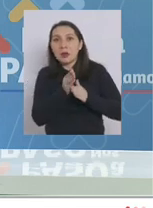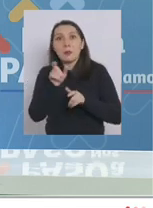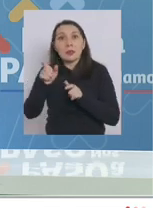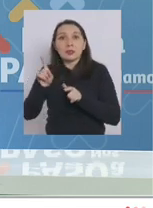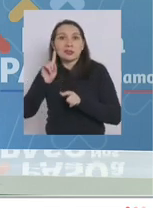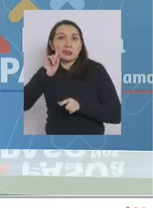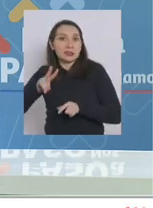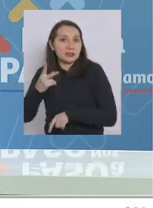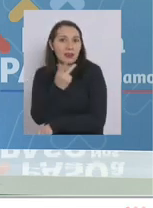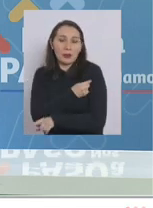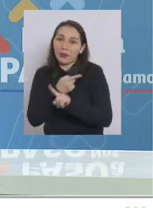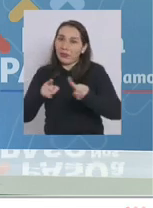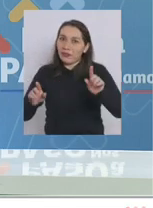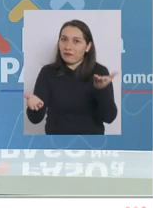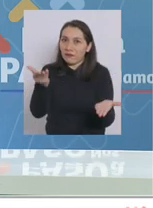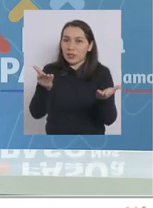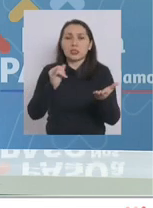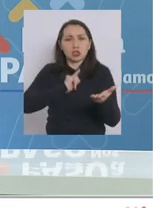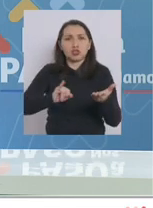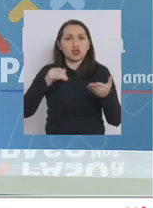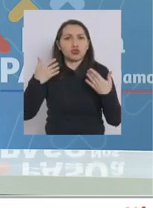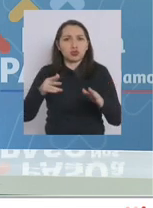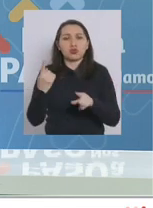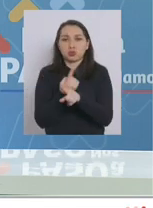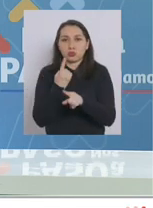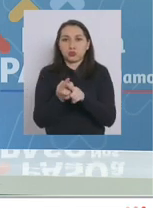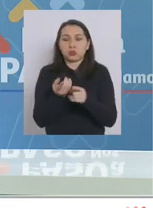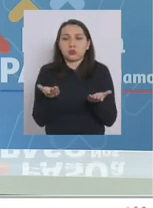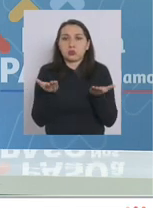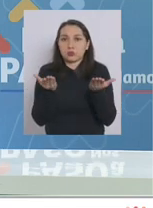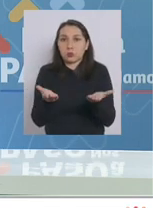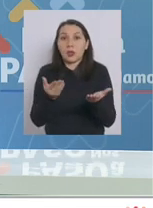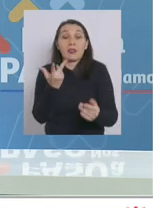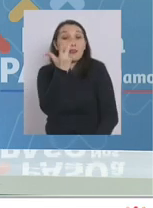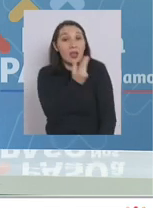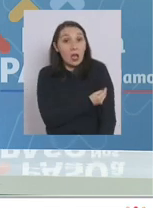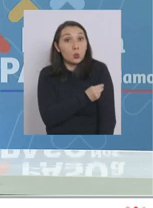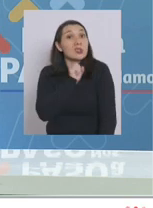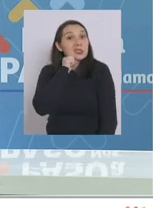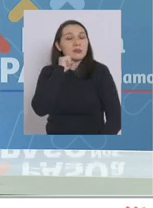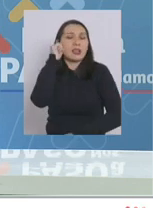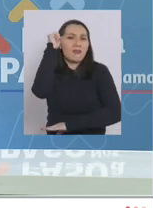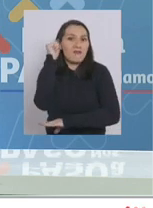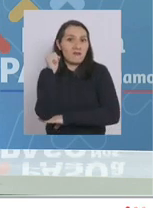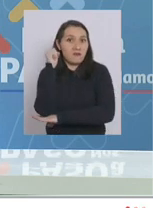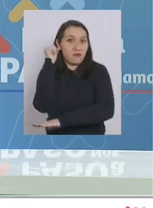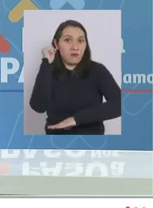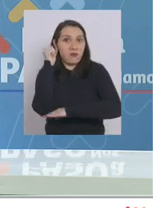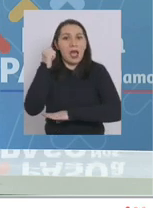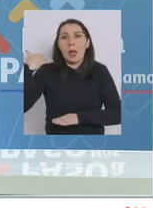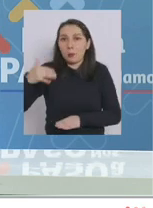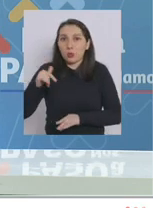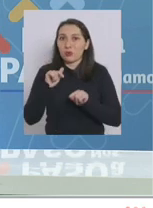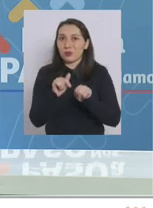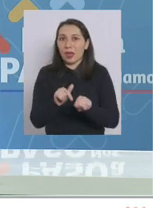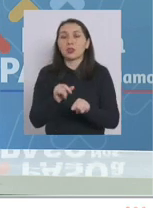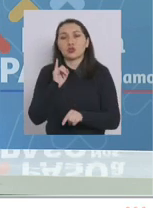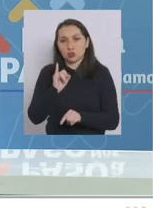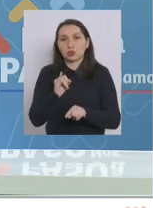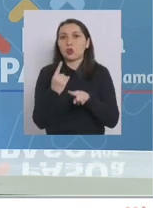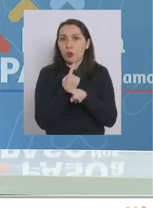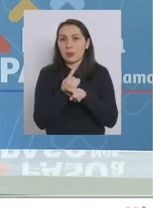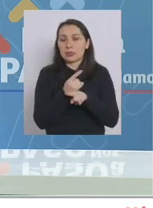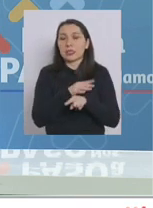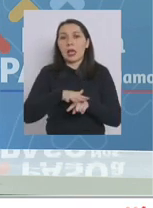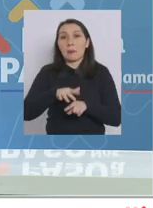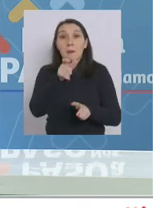que no están vacunadas eso sí estuvo sobre la mesa que la vacunación es un pilar importante por lo tanto sí estuvo sobre la